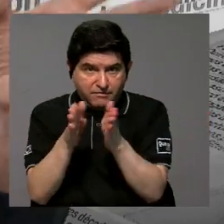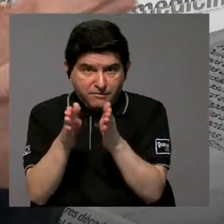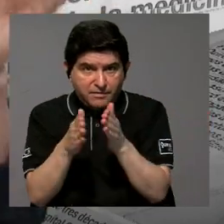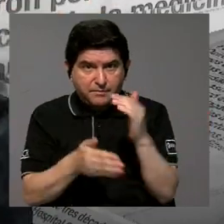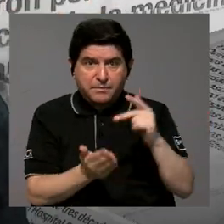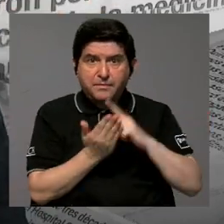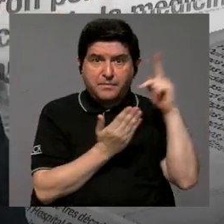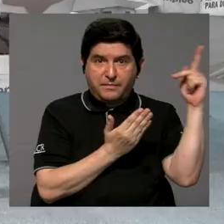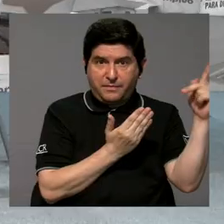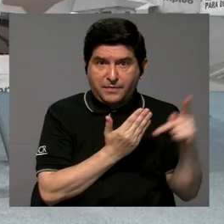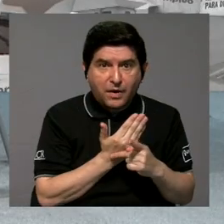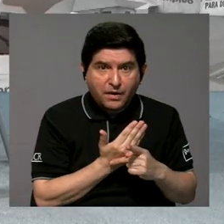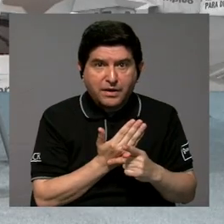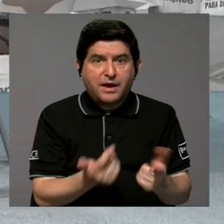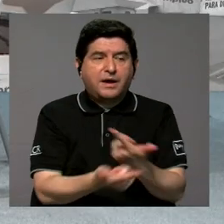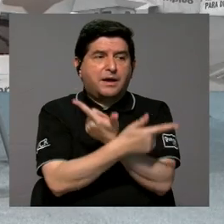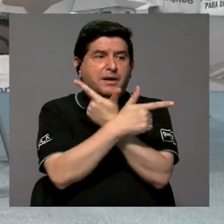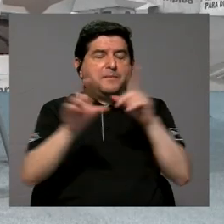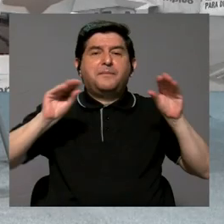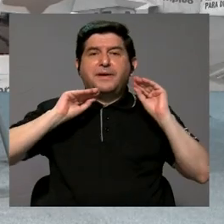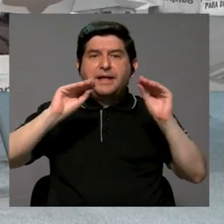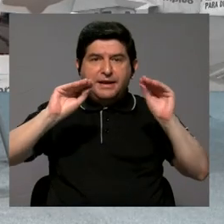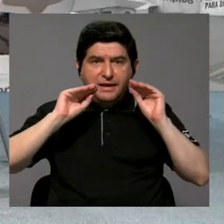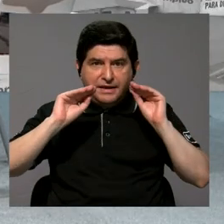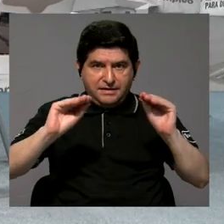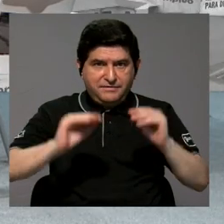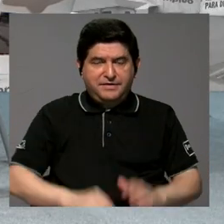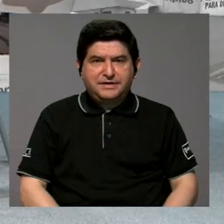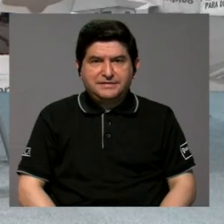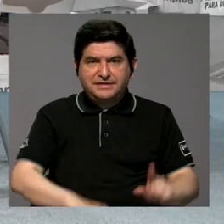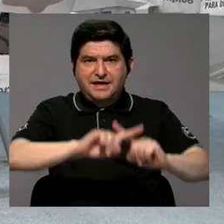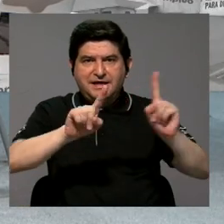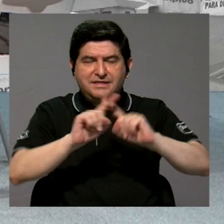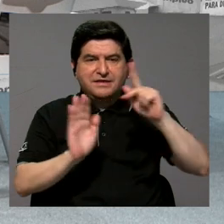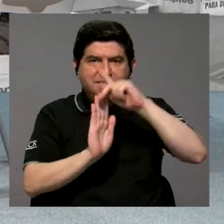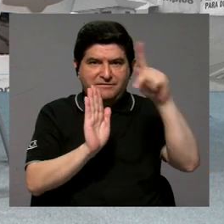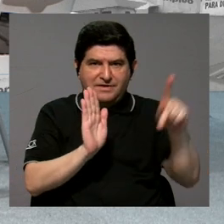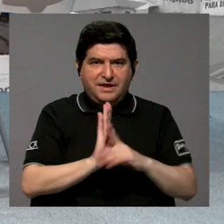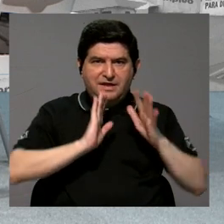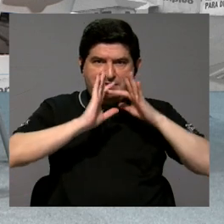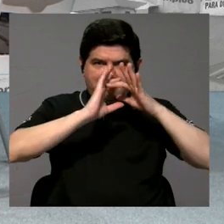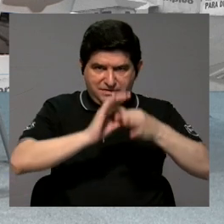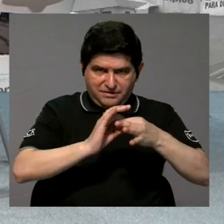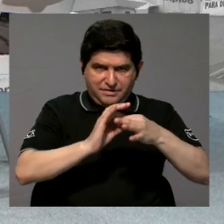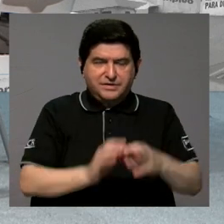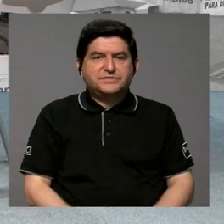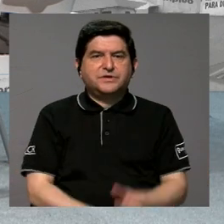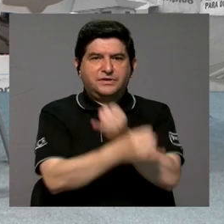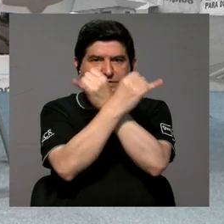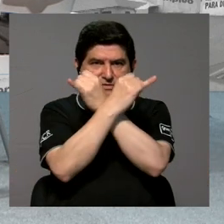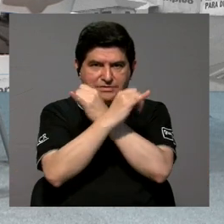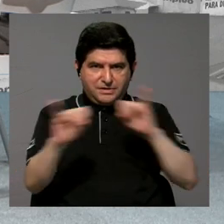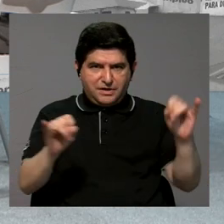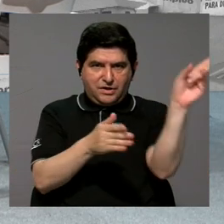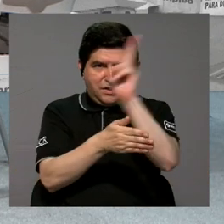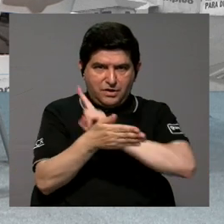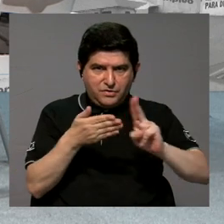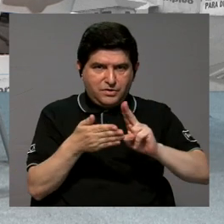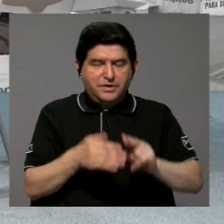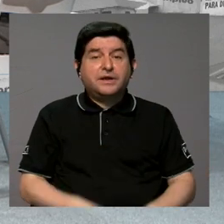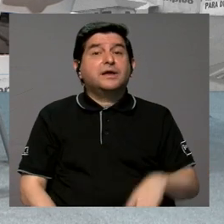los programas, la libertad de cátedra, etcétera. Una serie de principios relacionados con la autonomía universitaria